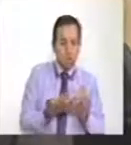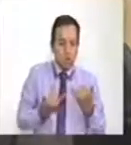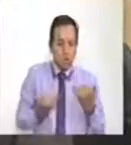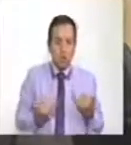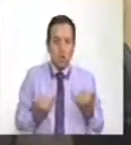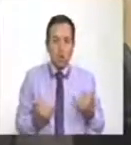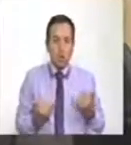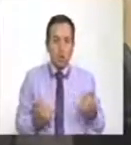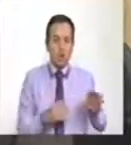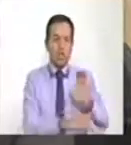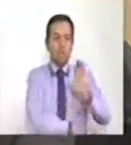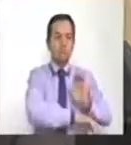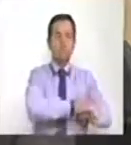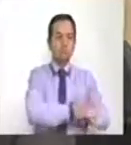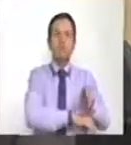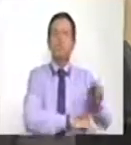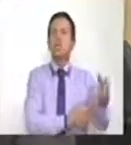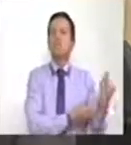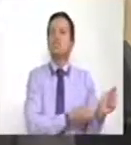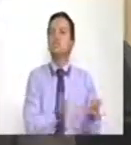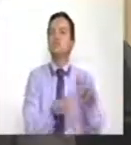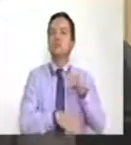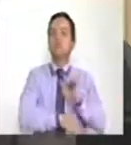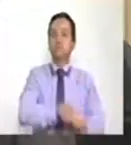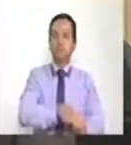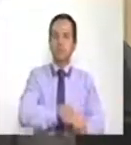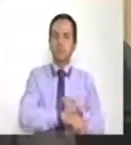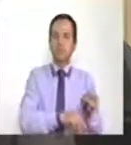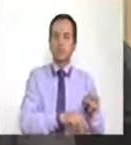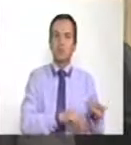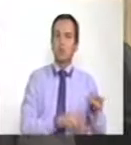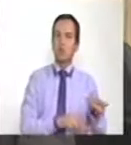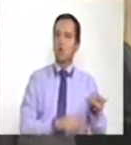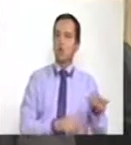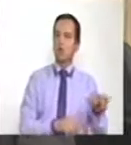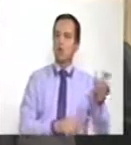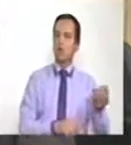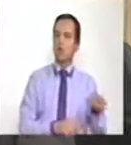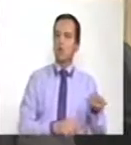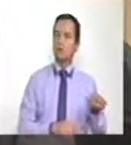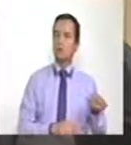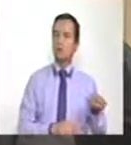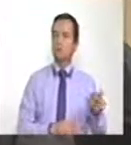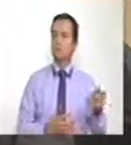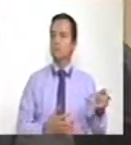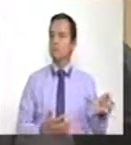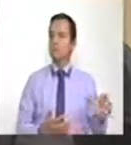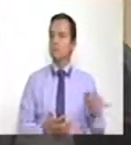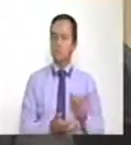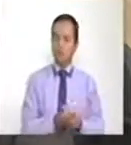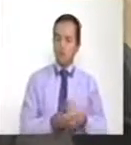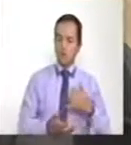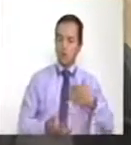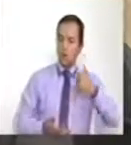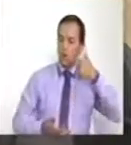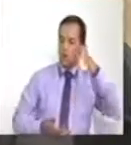en manos de las autoridades. Pero él para intentar ganar